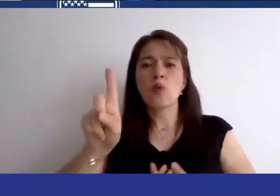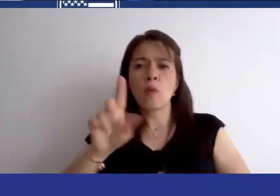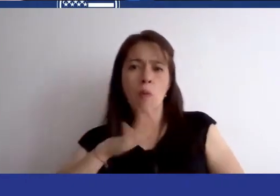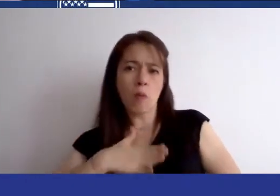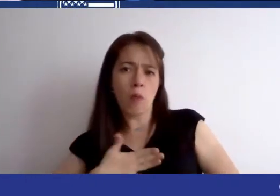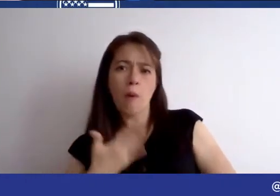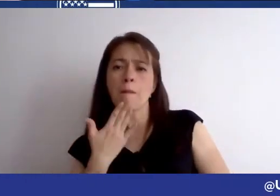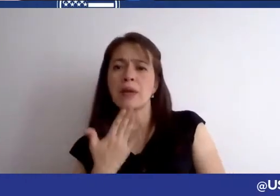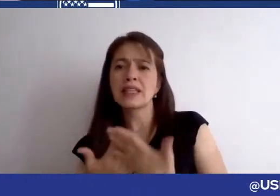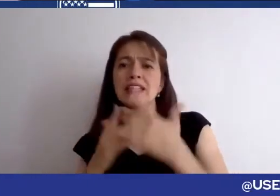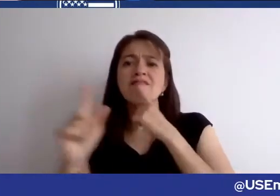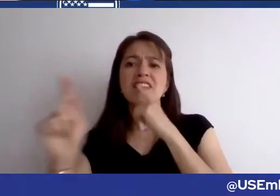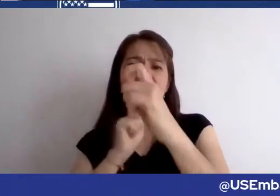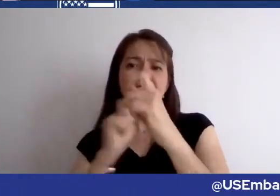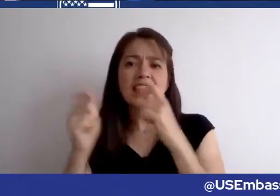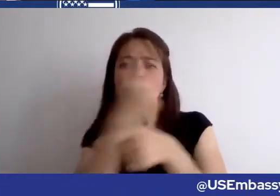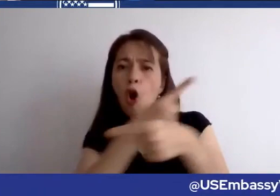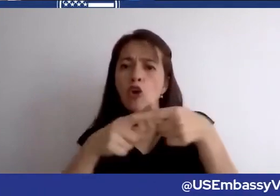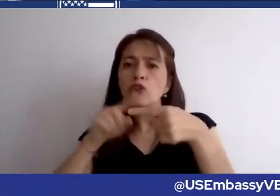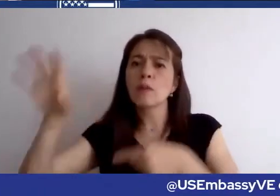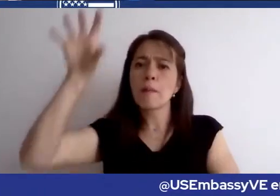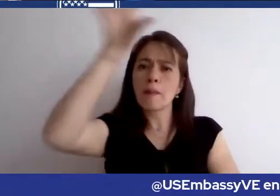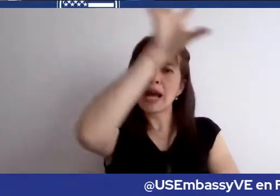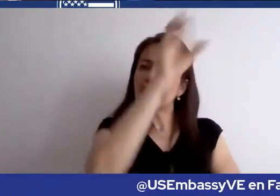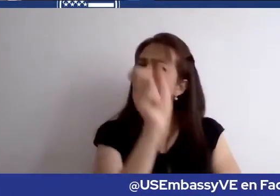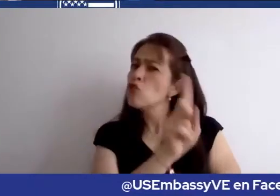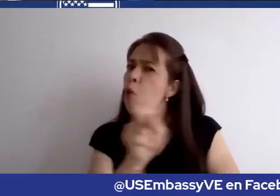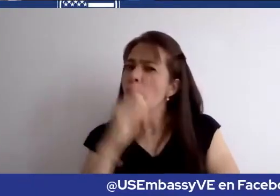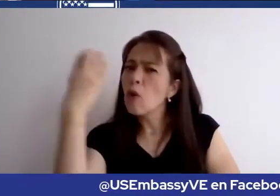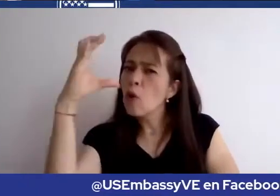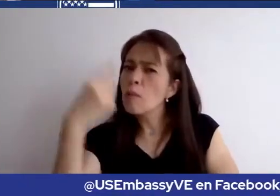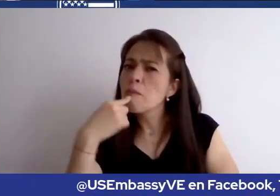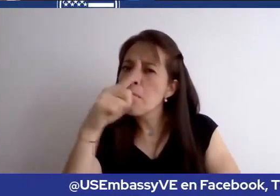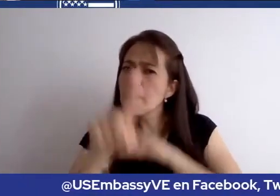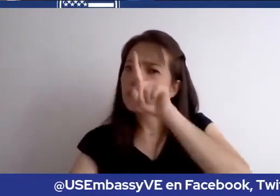país que no sea en colombia pues